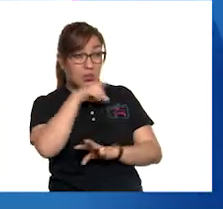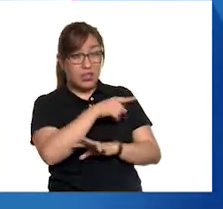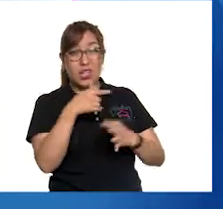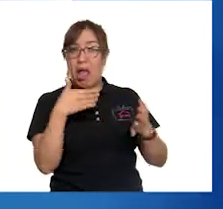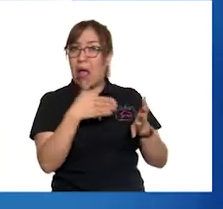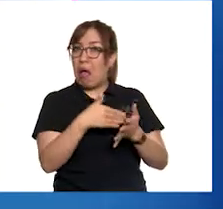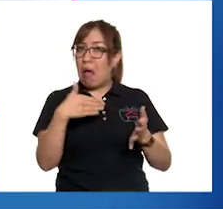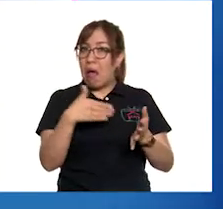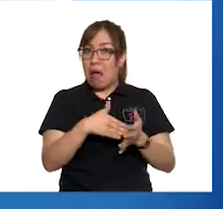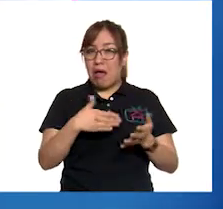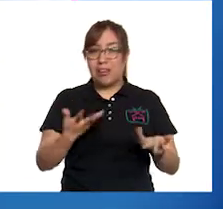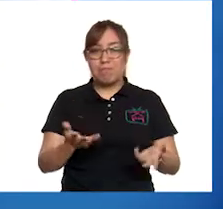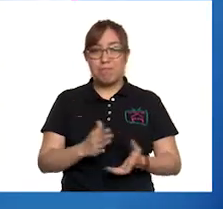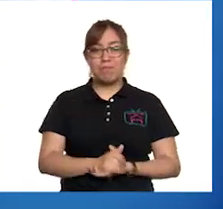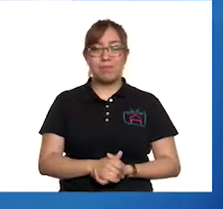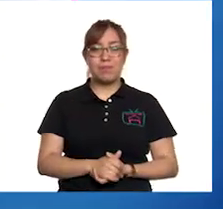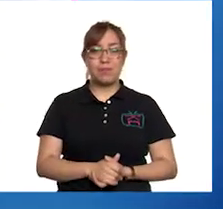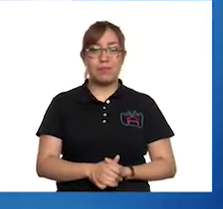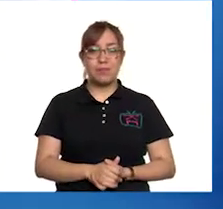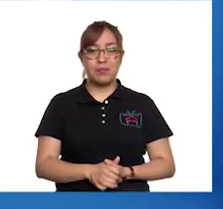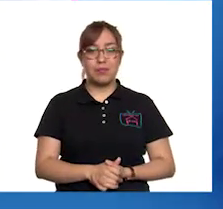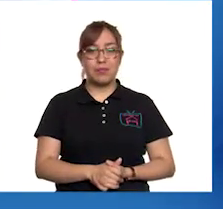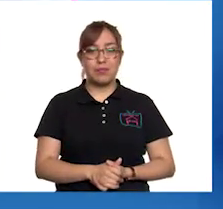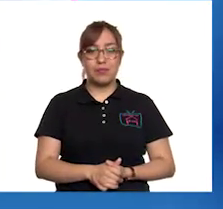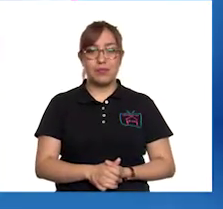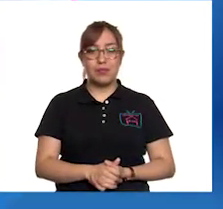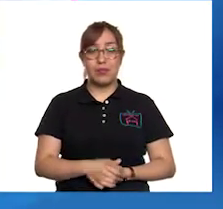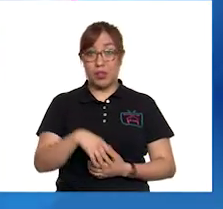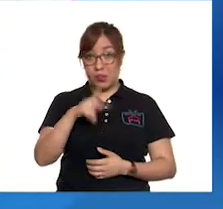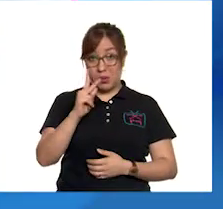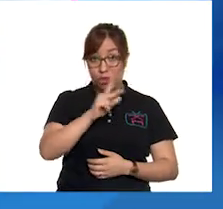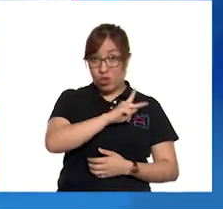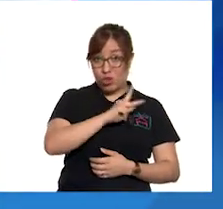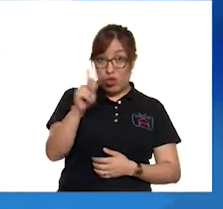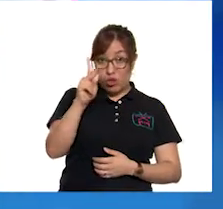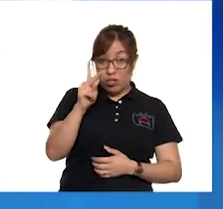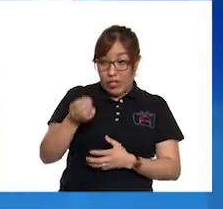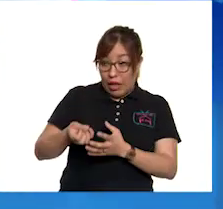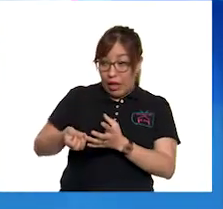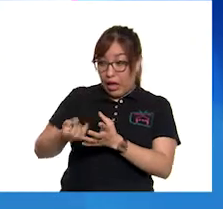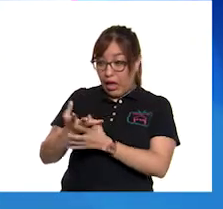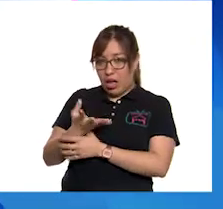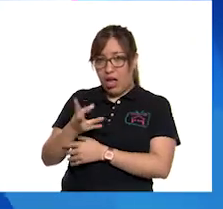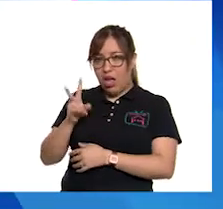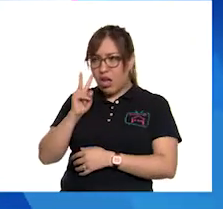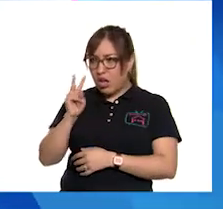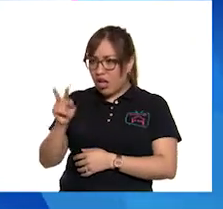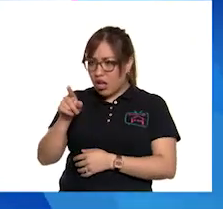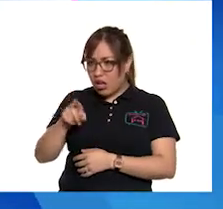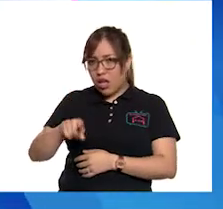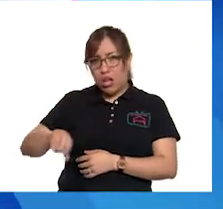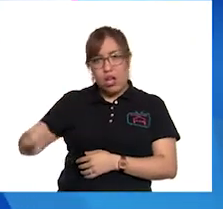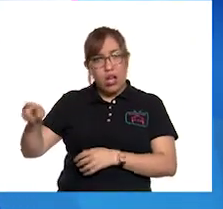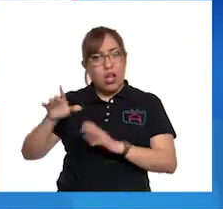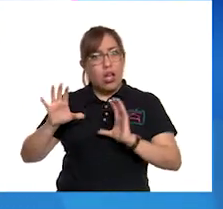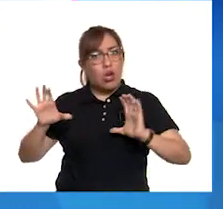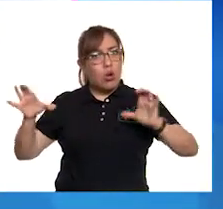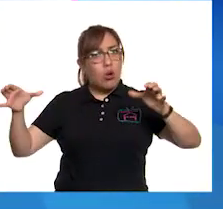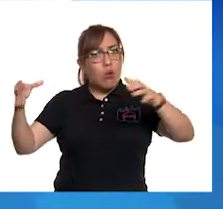atascaba! Pero cuando todos salieron, se dieron cuenta que su aldea había quedado